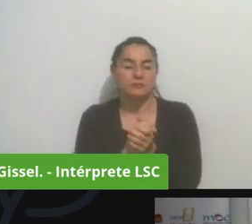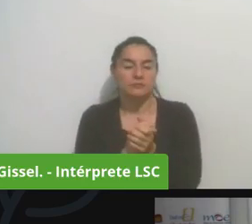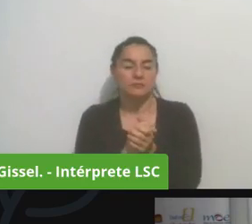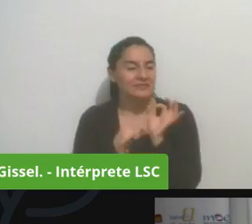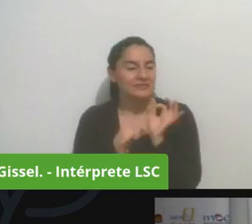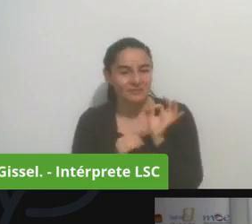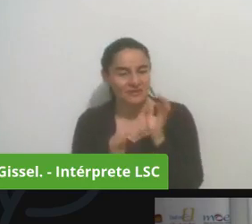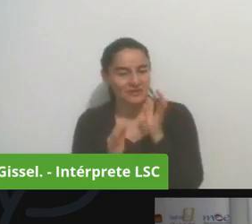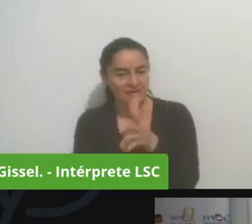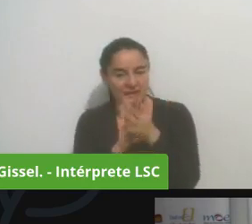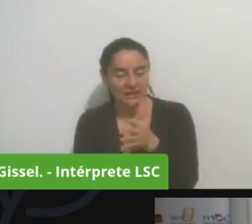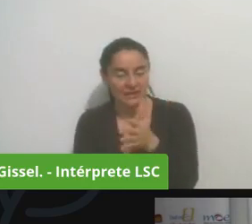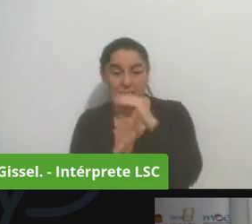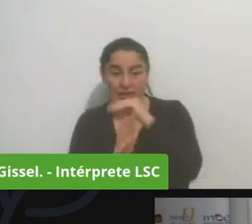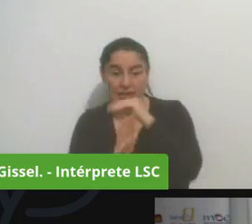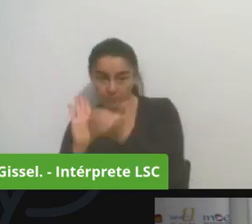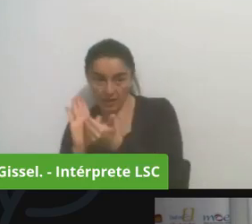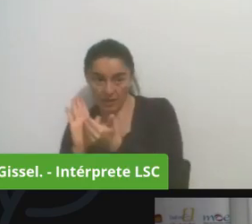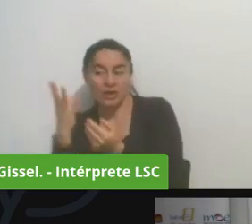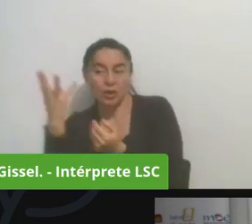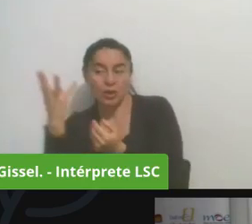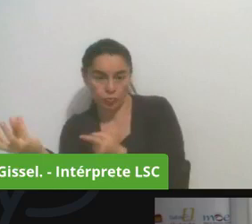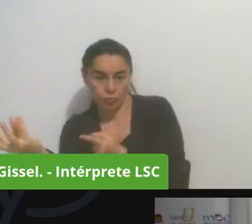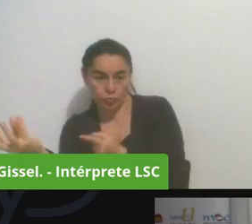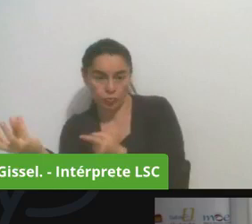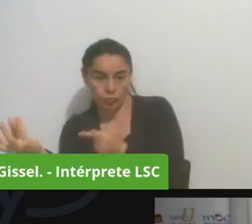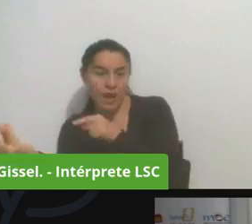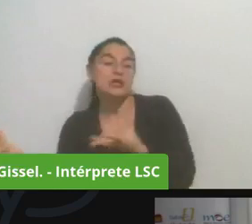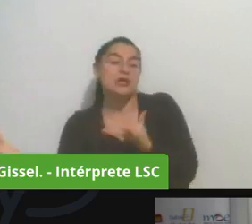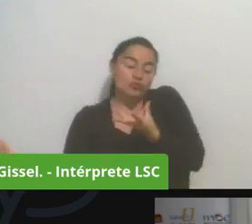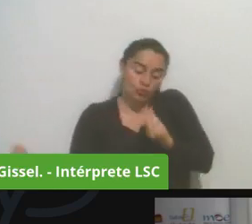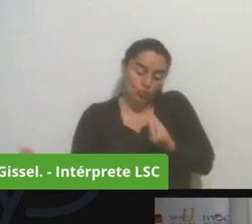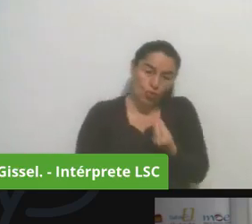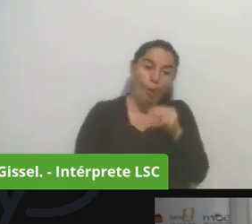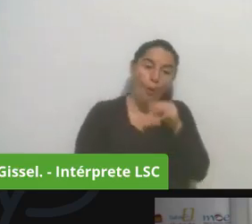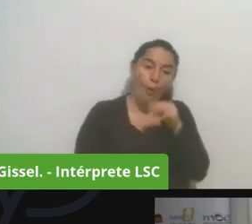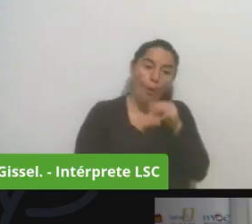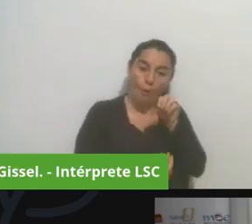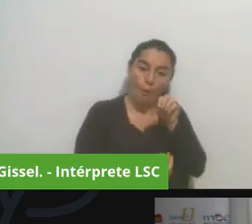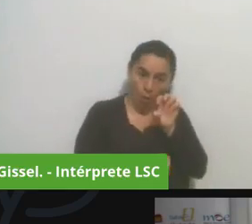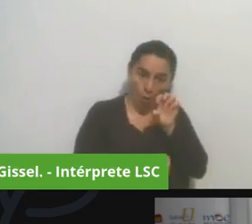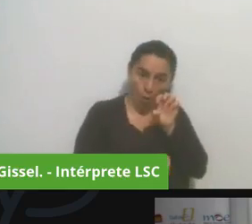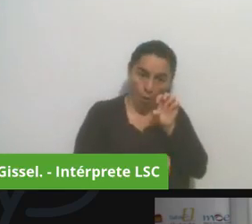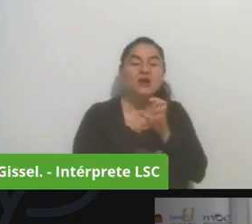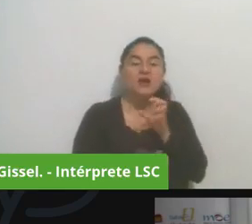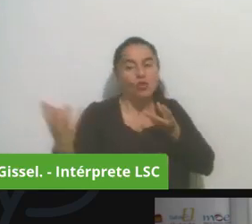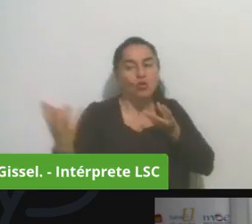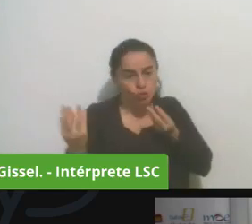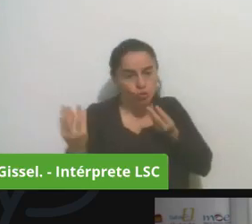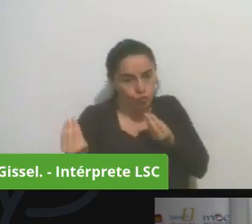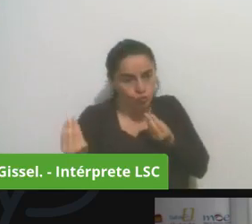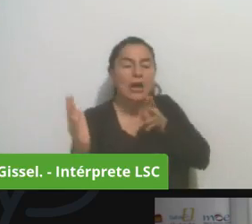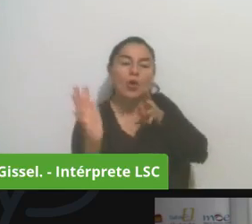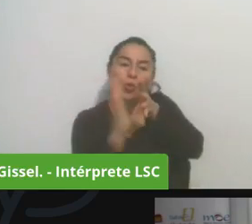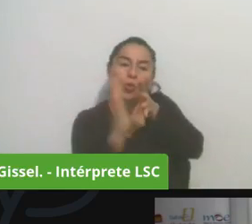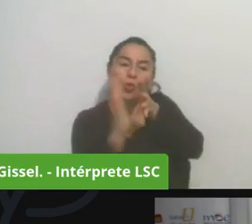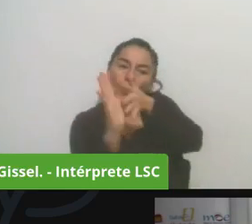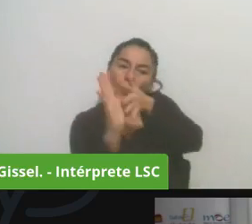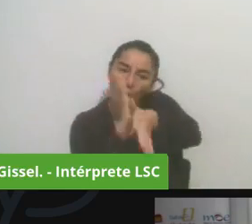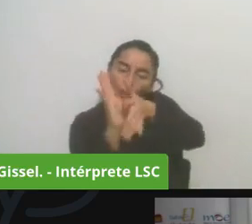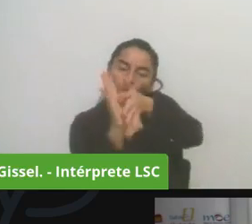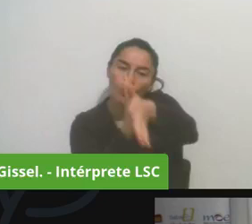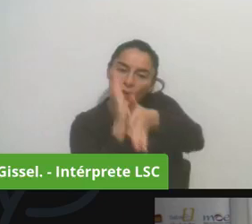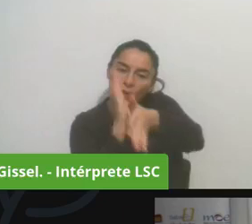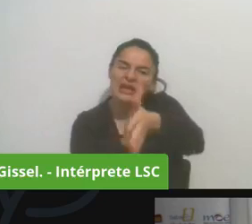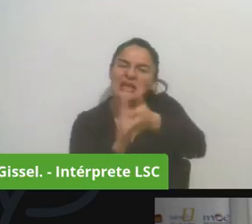vamos a estarles contando en qué va cada uno de los comentarios de las quejas sobre anomalías irregularidades que